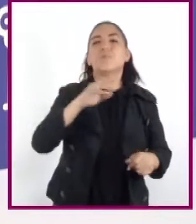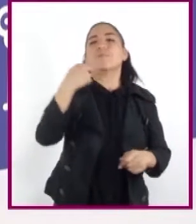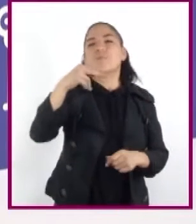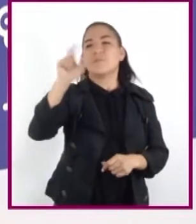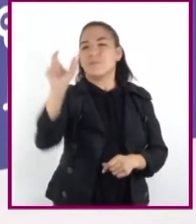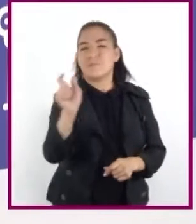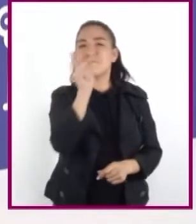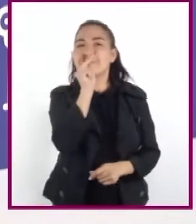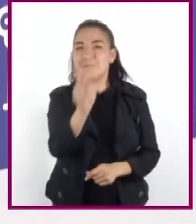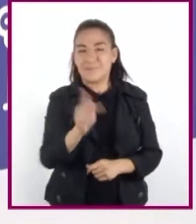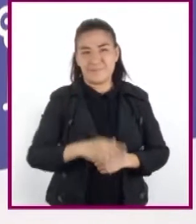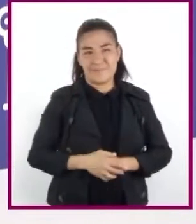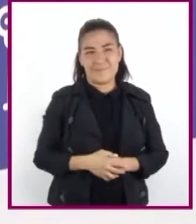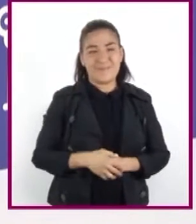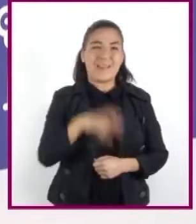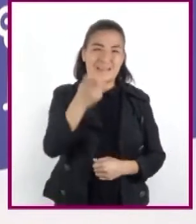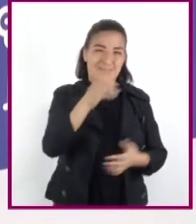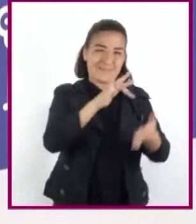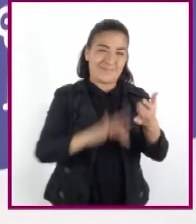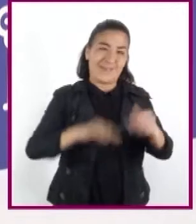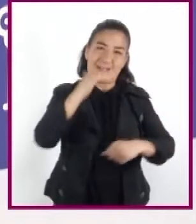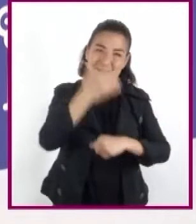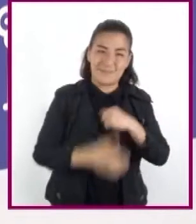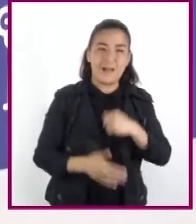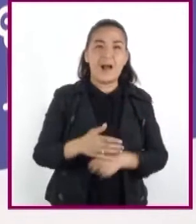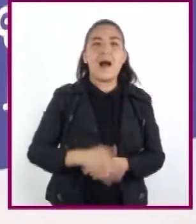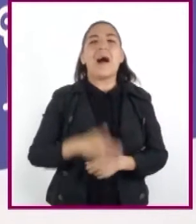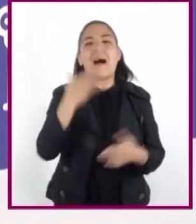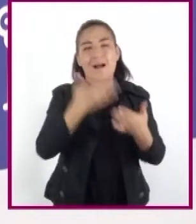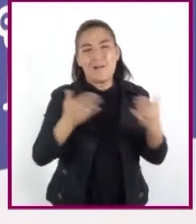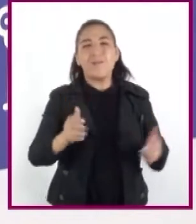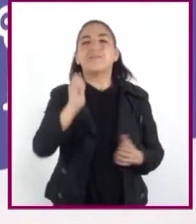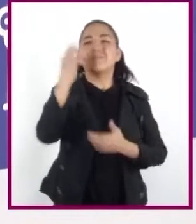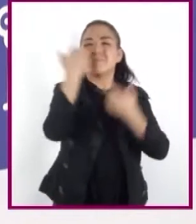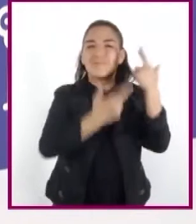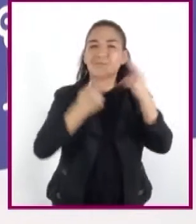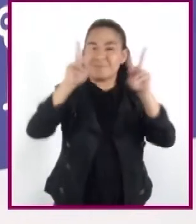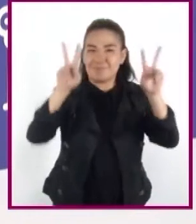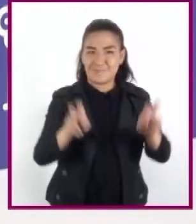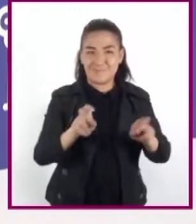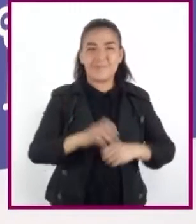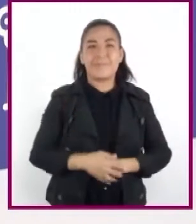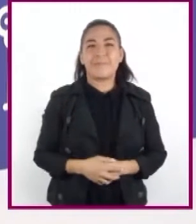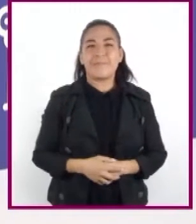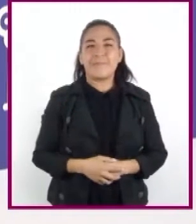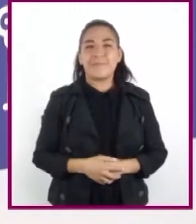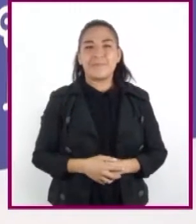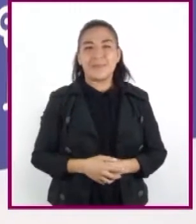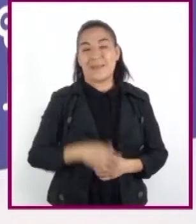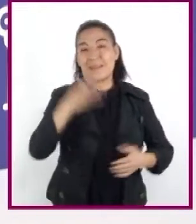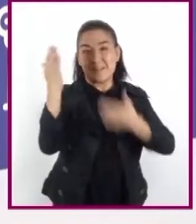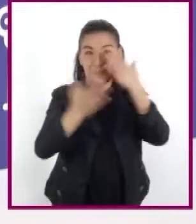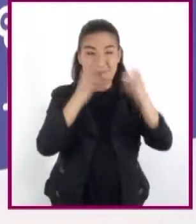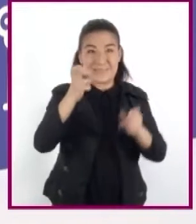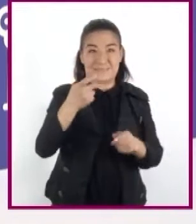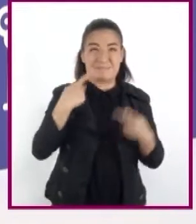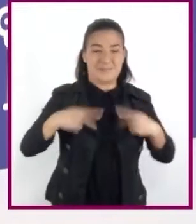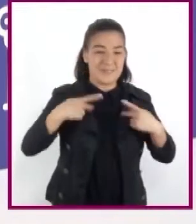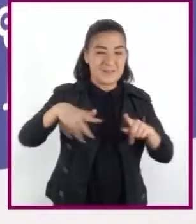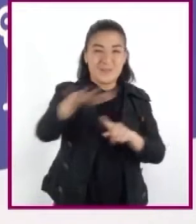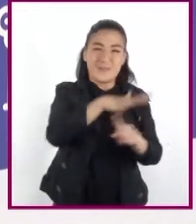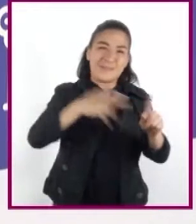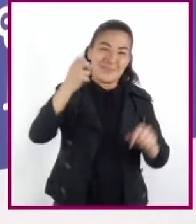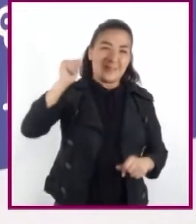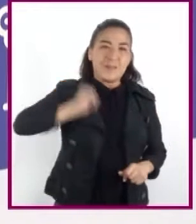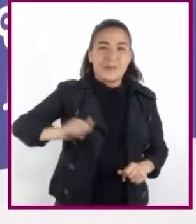Hasta aquí la lectura, ahora vamos a revisar el tema. El estudio de las sociedades en el tiempo es el